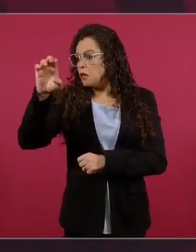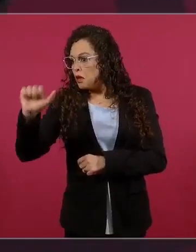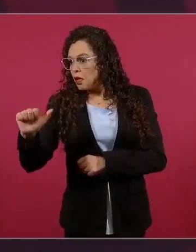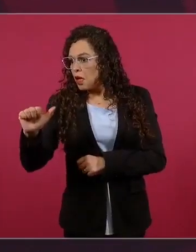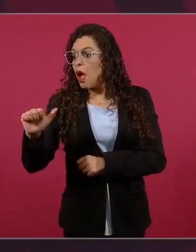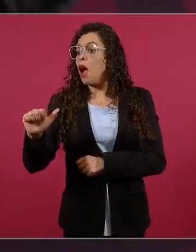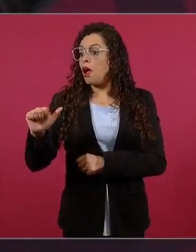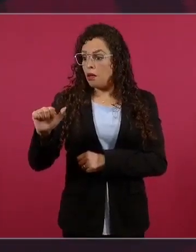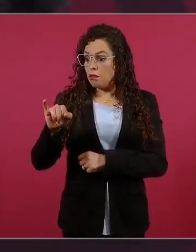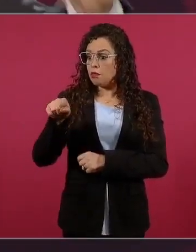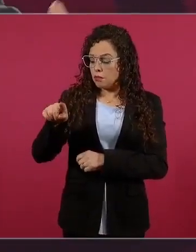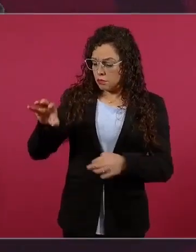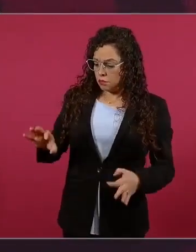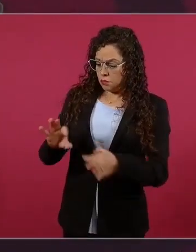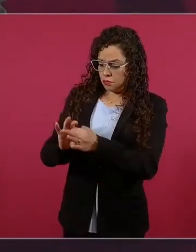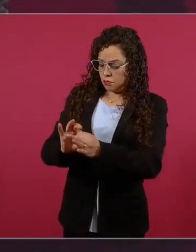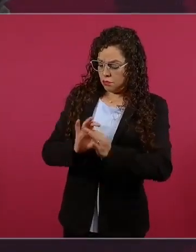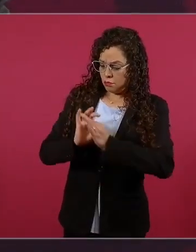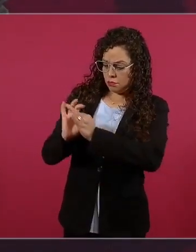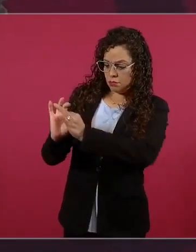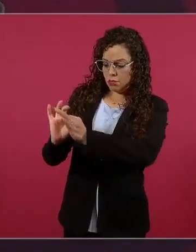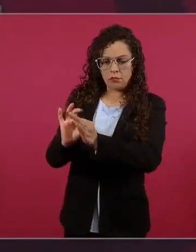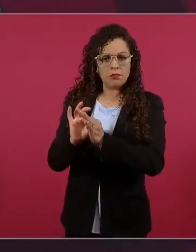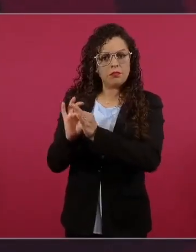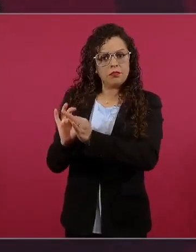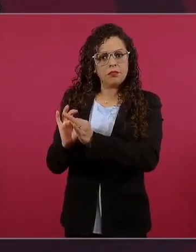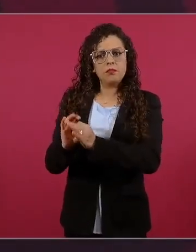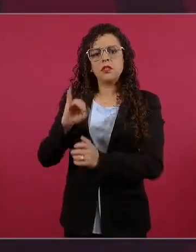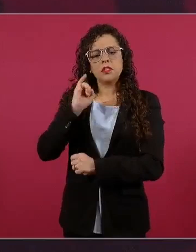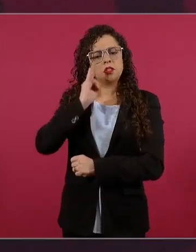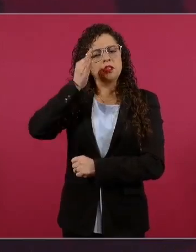estén agrupando también con el mismo propósito.